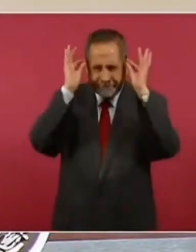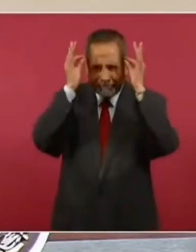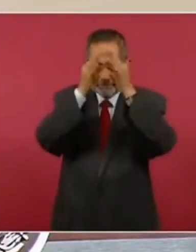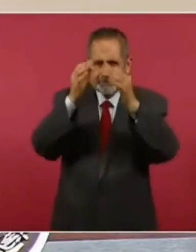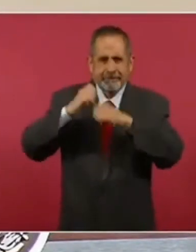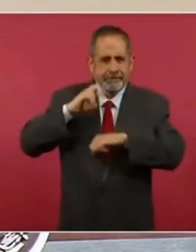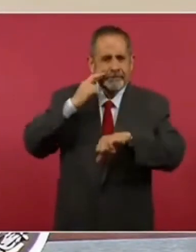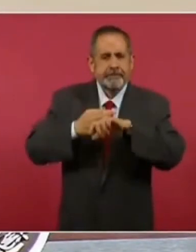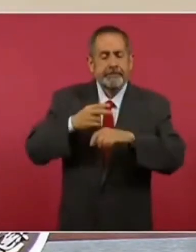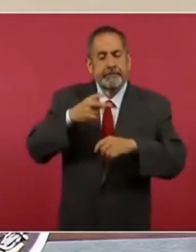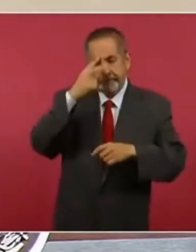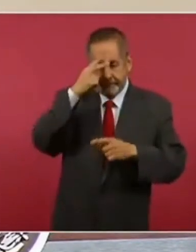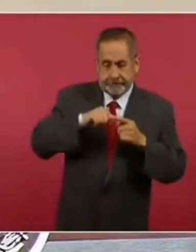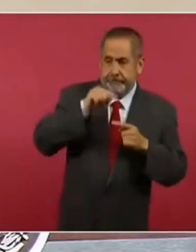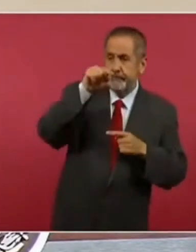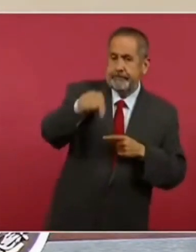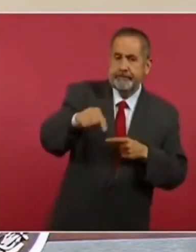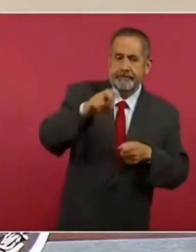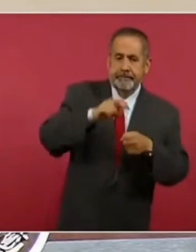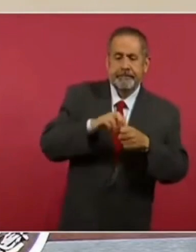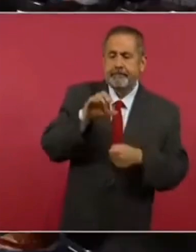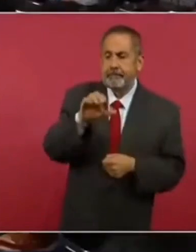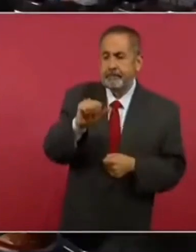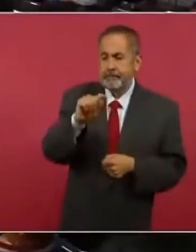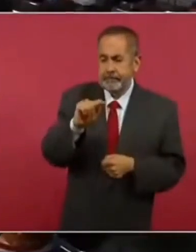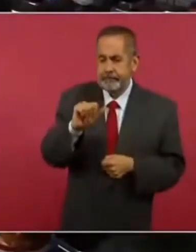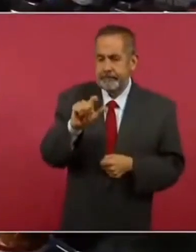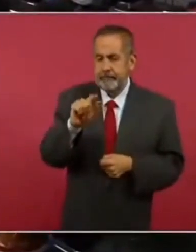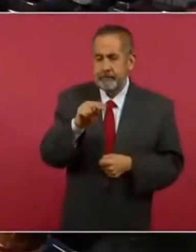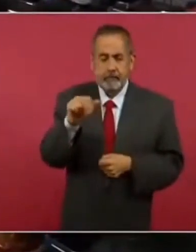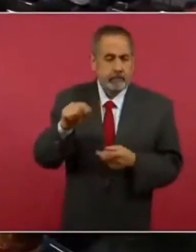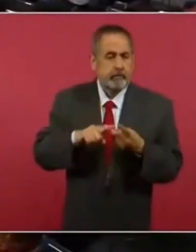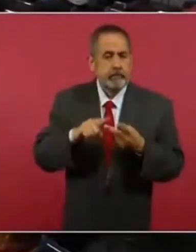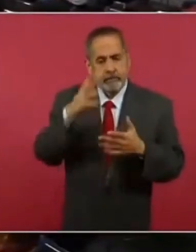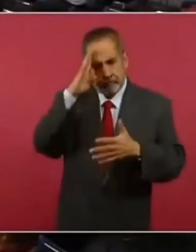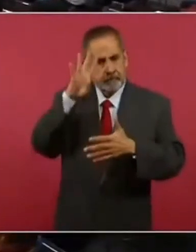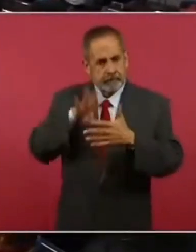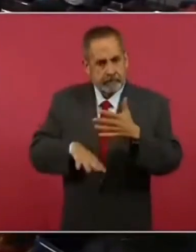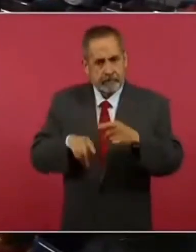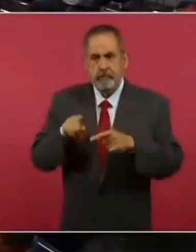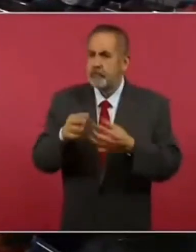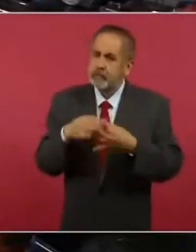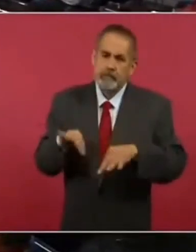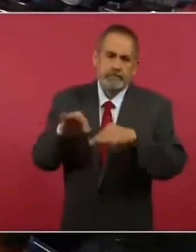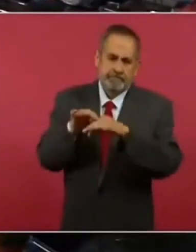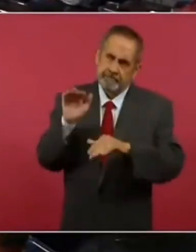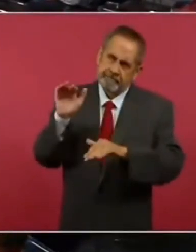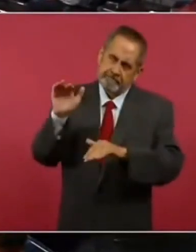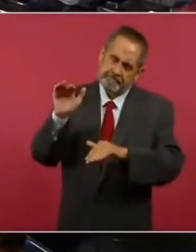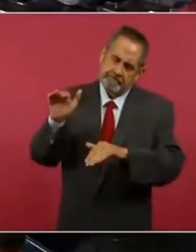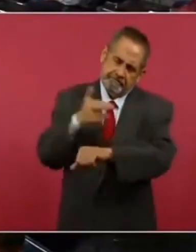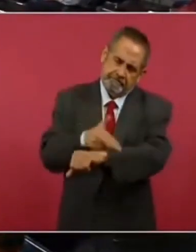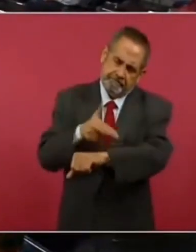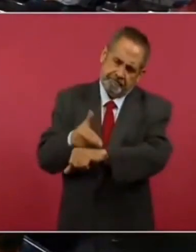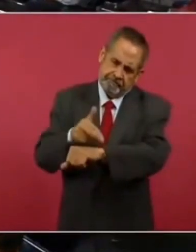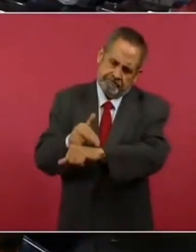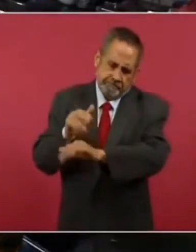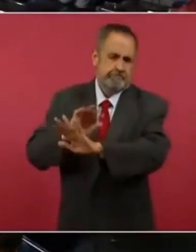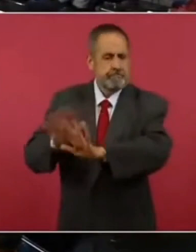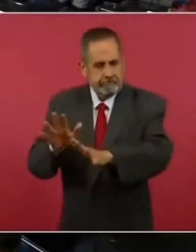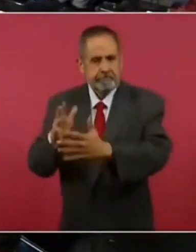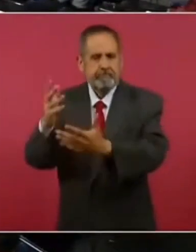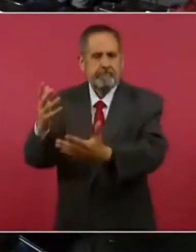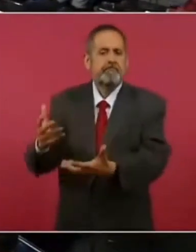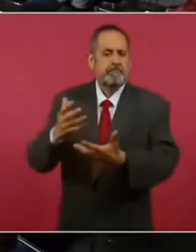de México en Cataluña, en Barcelona, fue muy importante esta recuperación